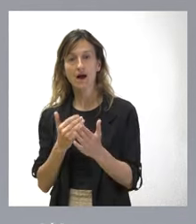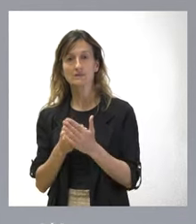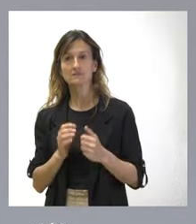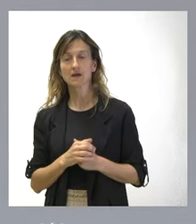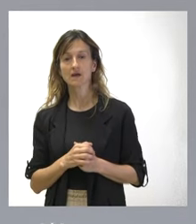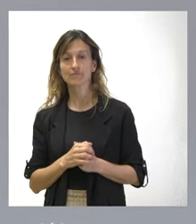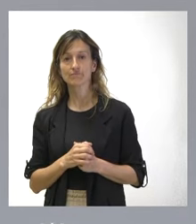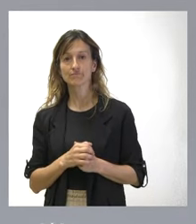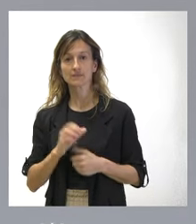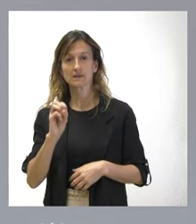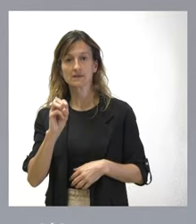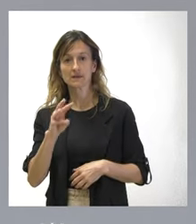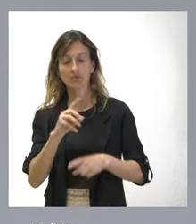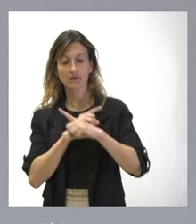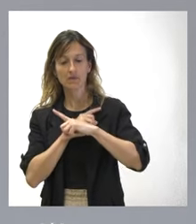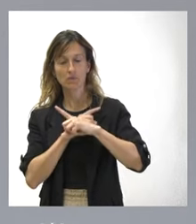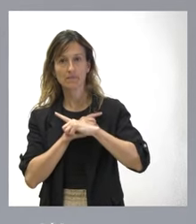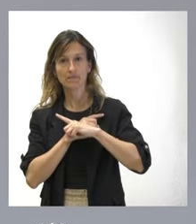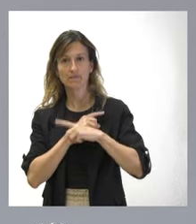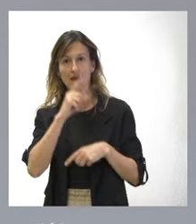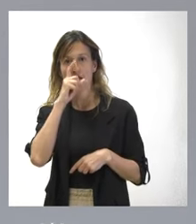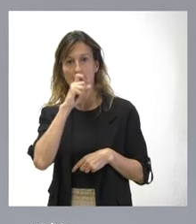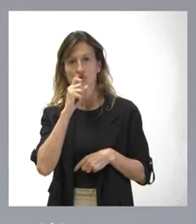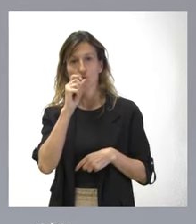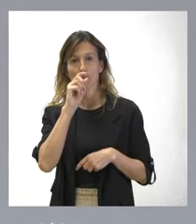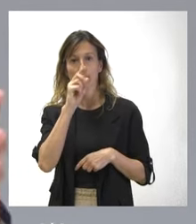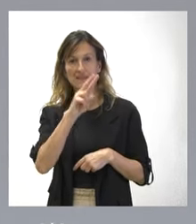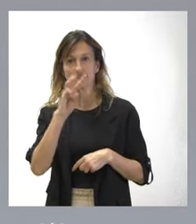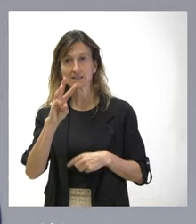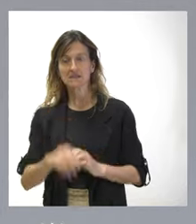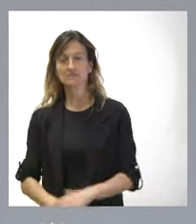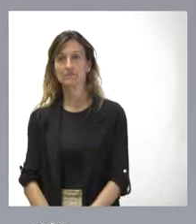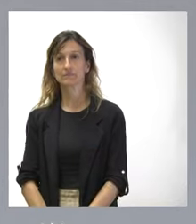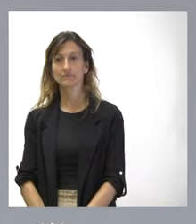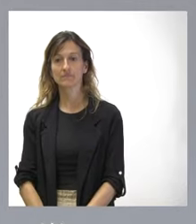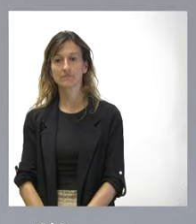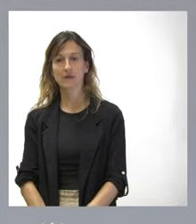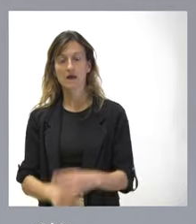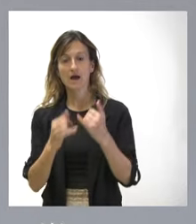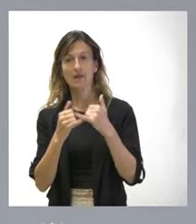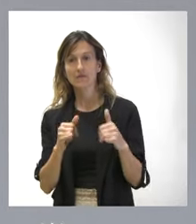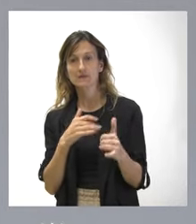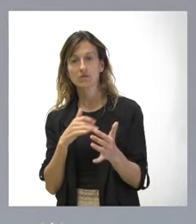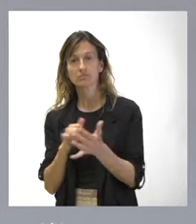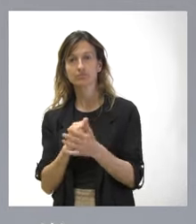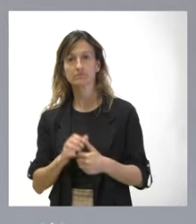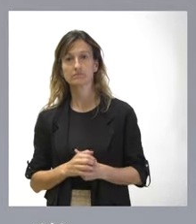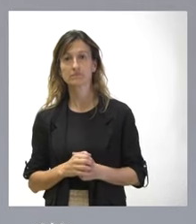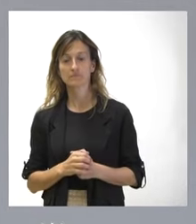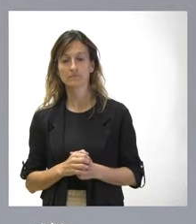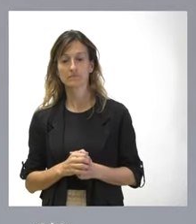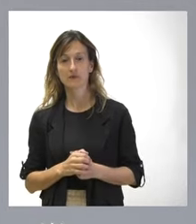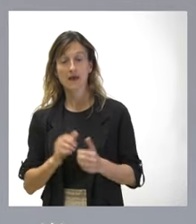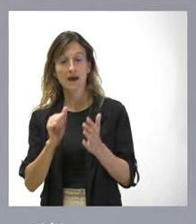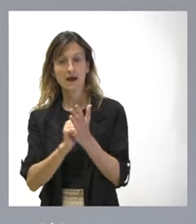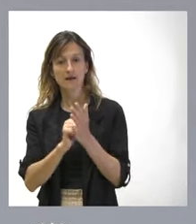13 de noviembre de 2023. Ese es el periodo de actos amnistiables. ¿Qué pasa? Que este artículo 1